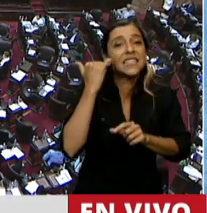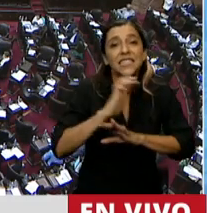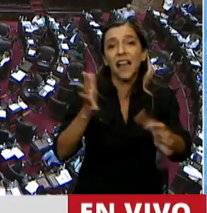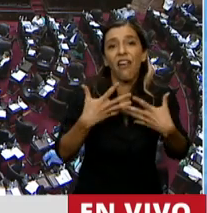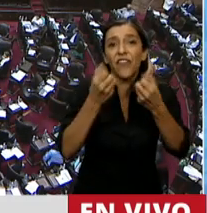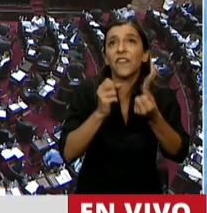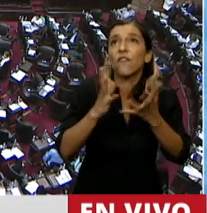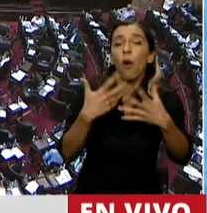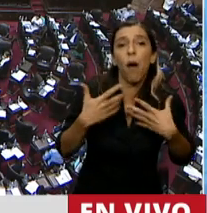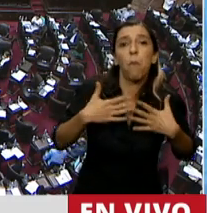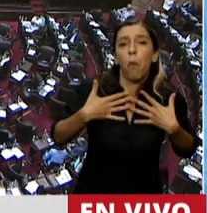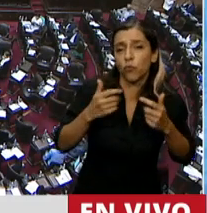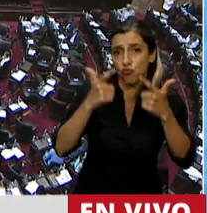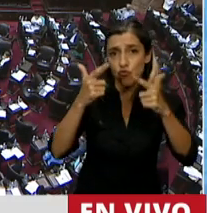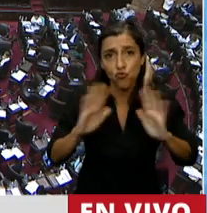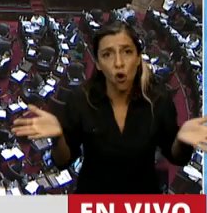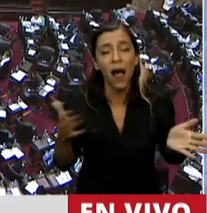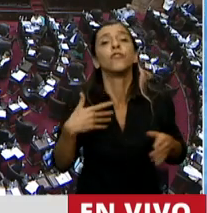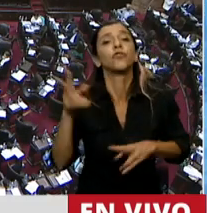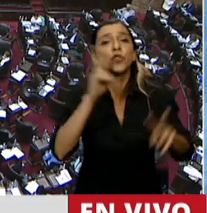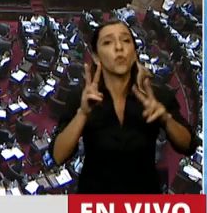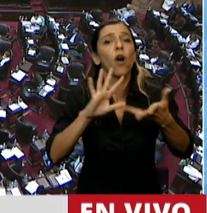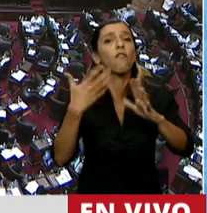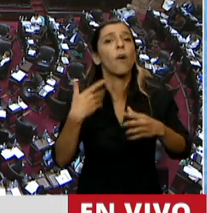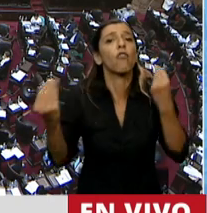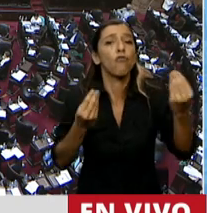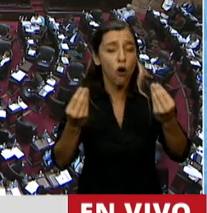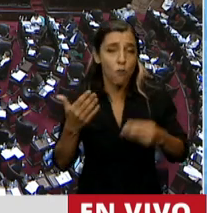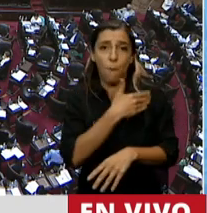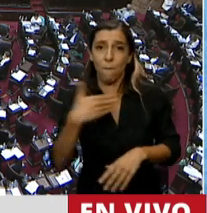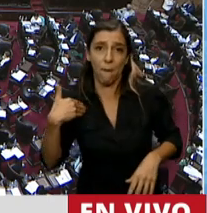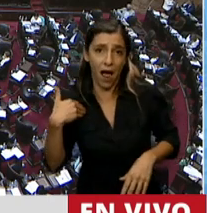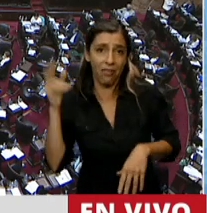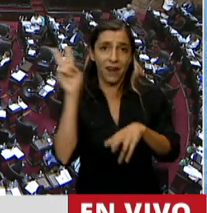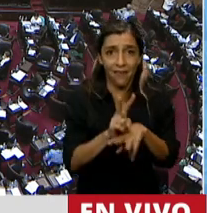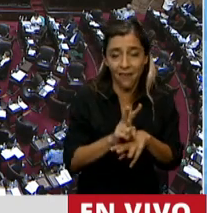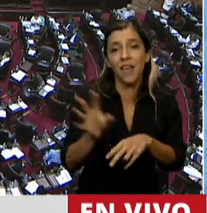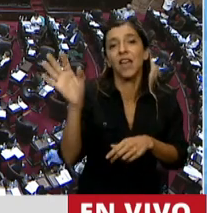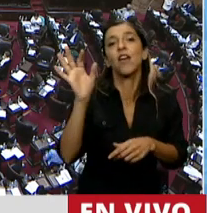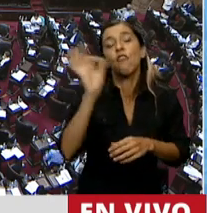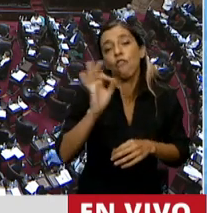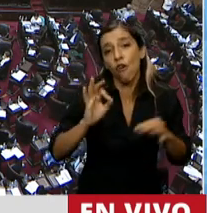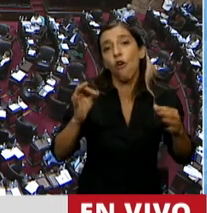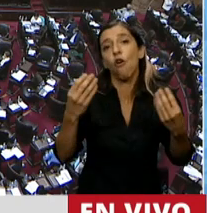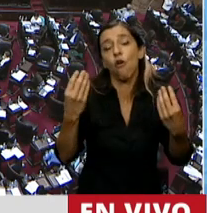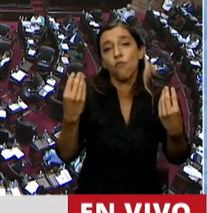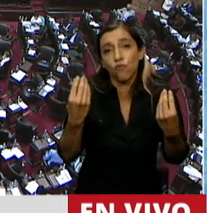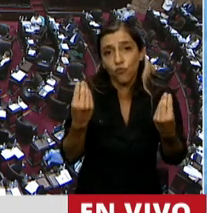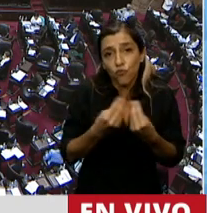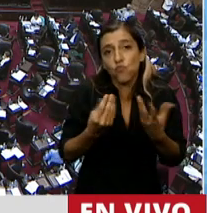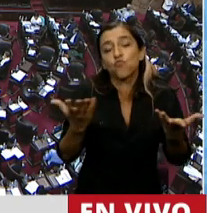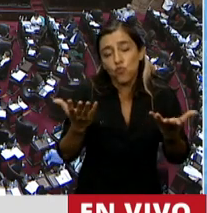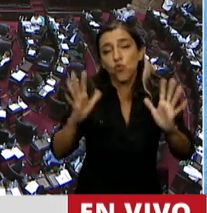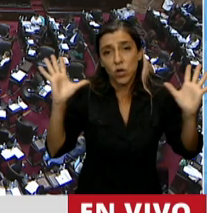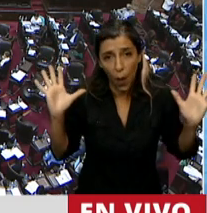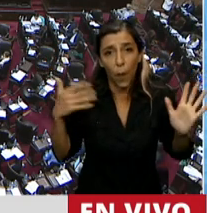y frágil, salvo que dispone del amparo de la madre y, en la mayoría de los casos, afortunadamente, de su progenitor.